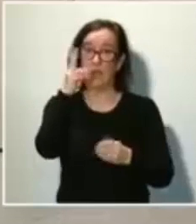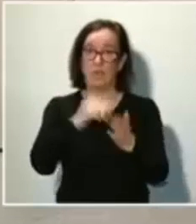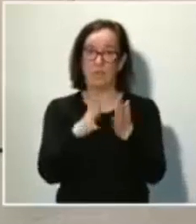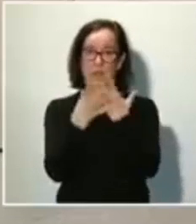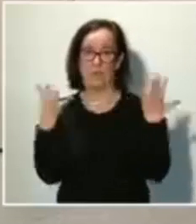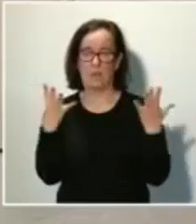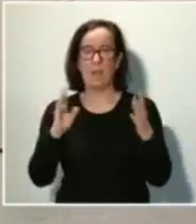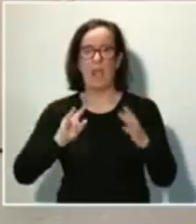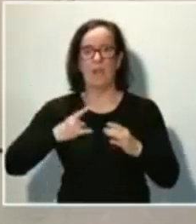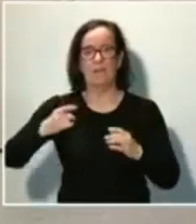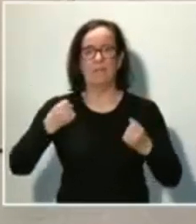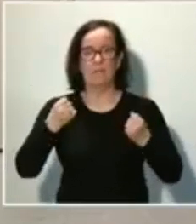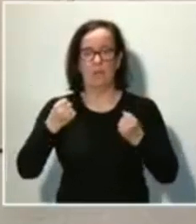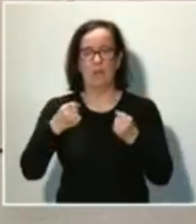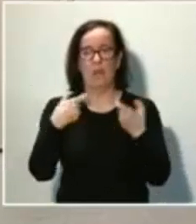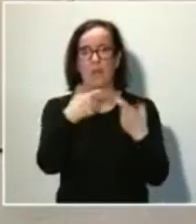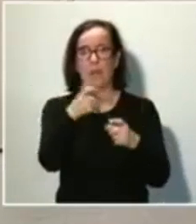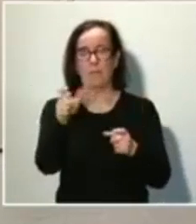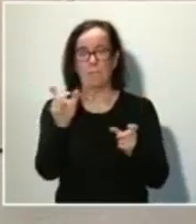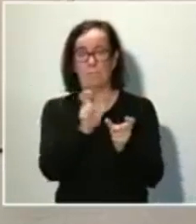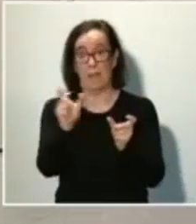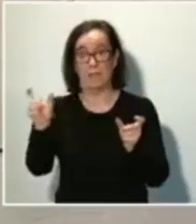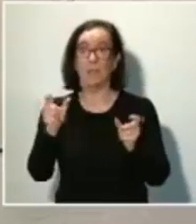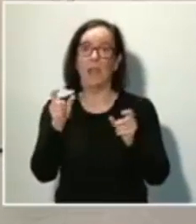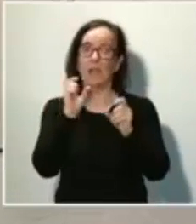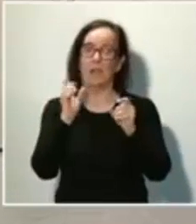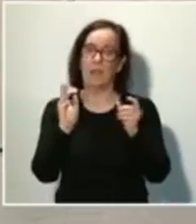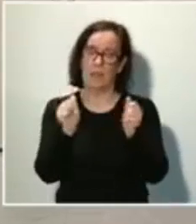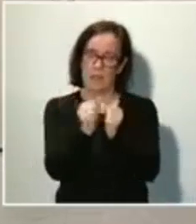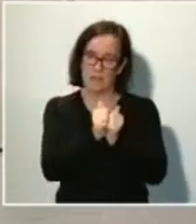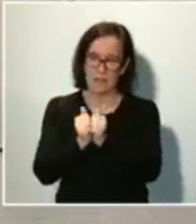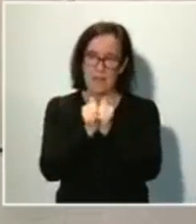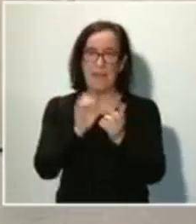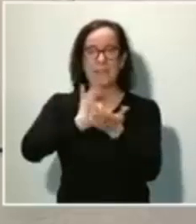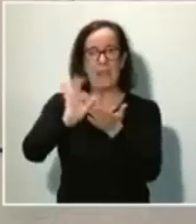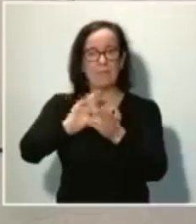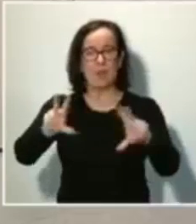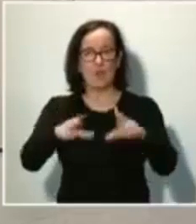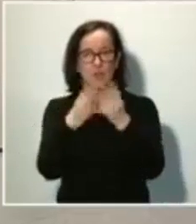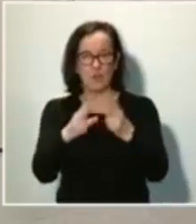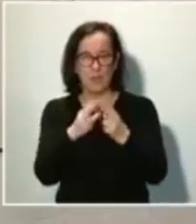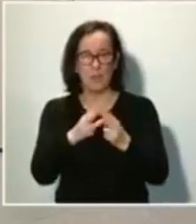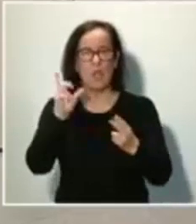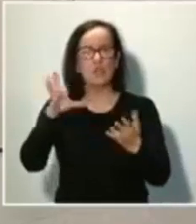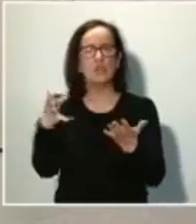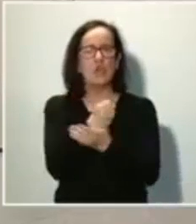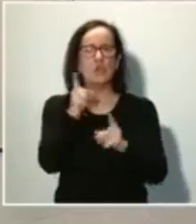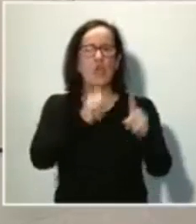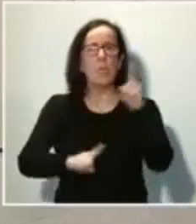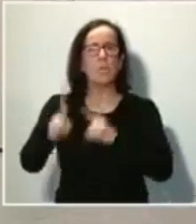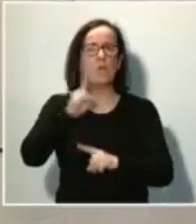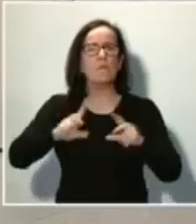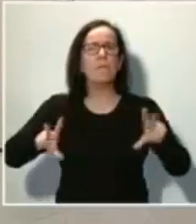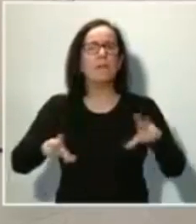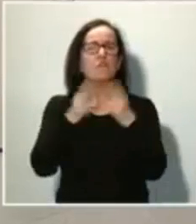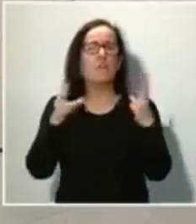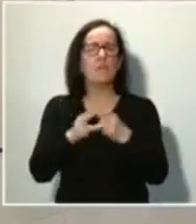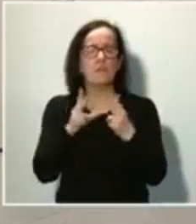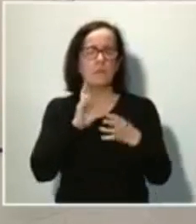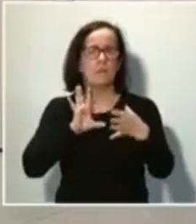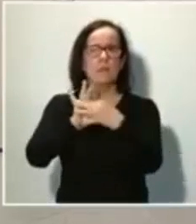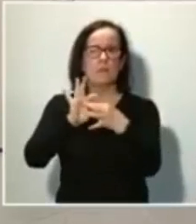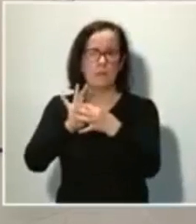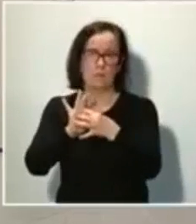reforzar partidas de atención a la dependencia de servicios sociales y todo tipo de problemas de índole social asociados al COVID